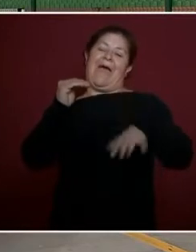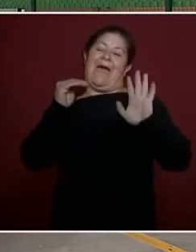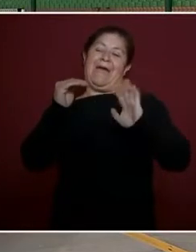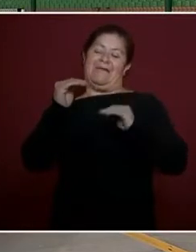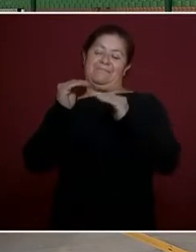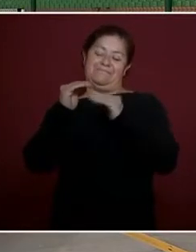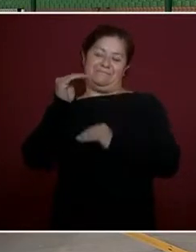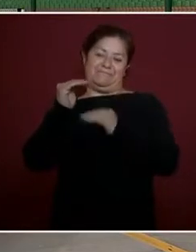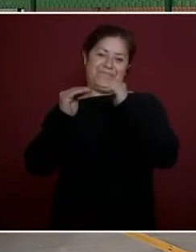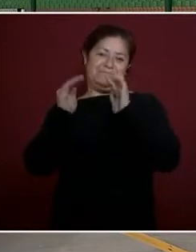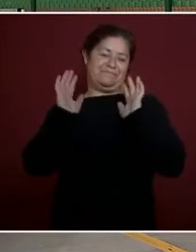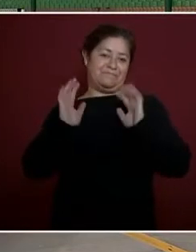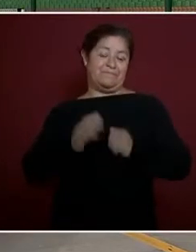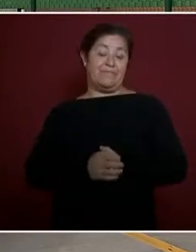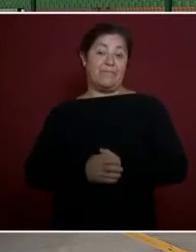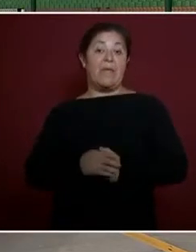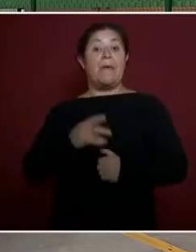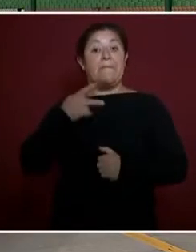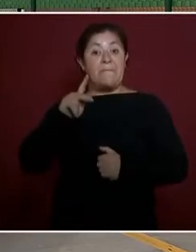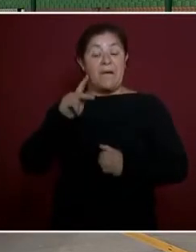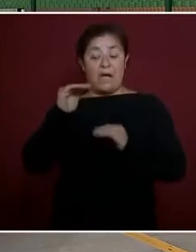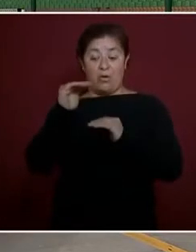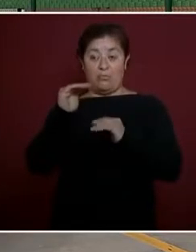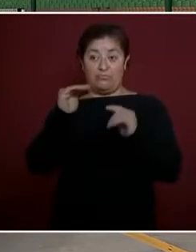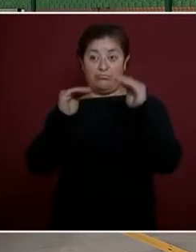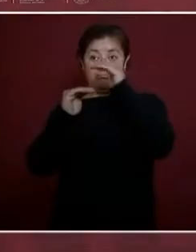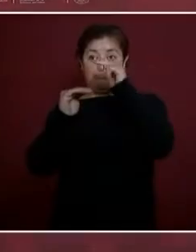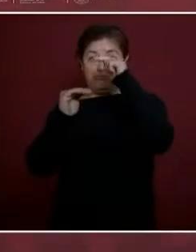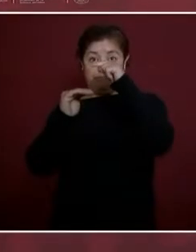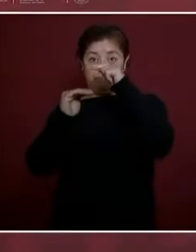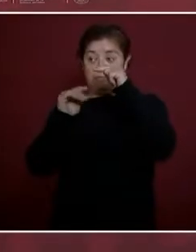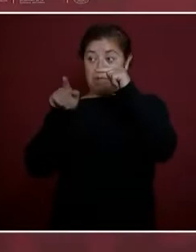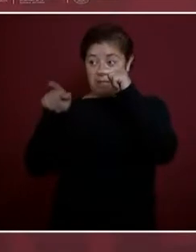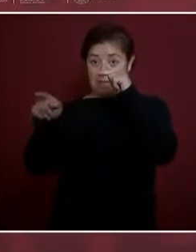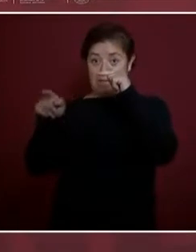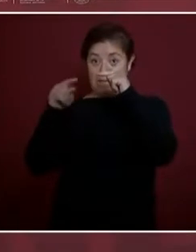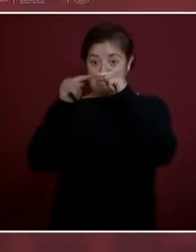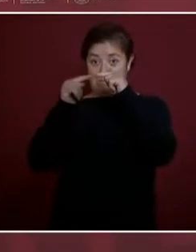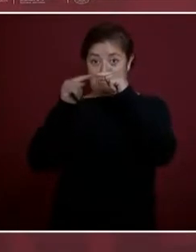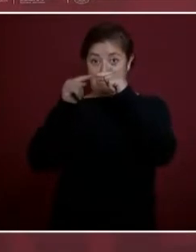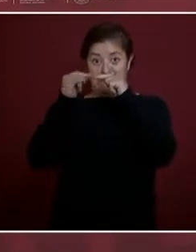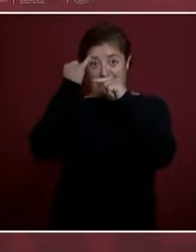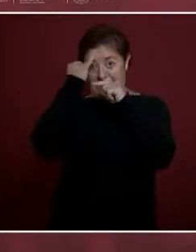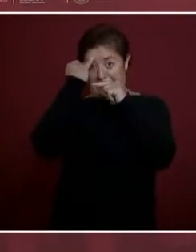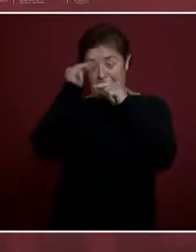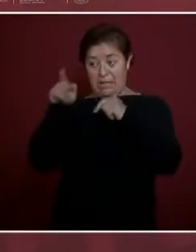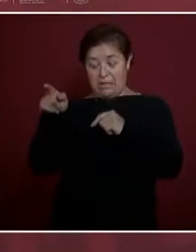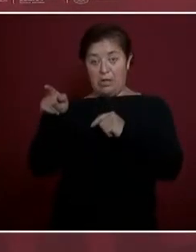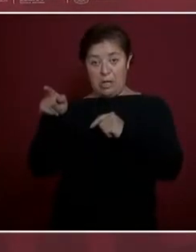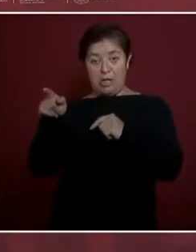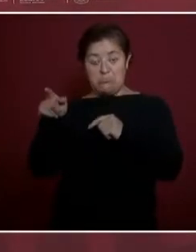Pero este señor pues está gobernando bien y tiene,